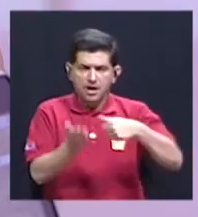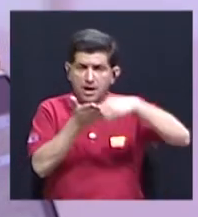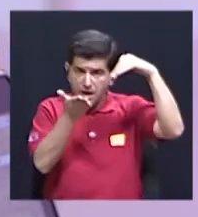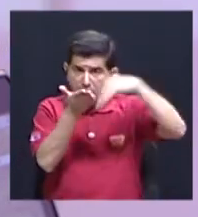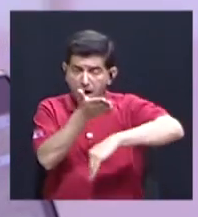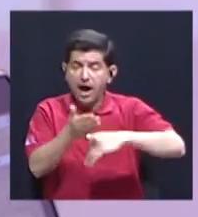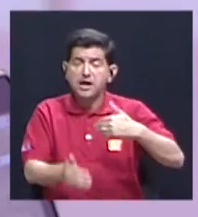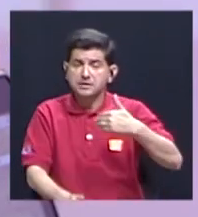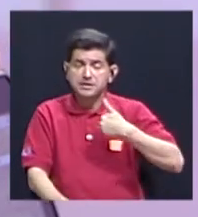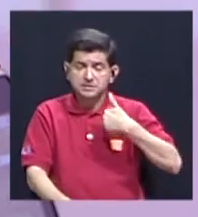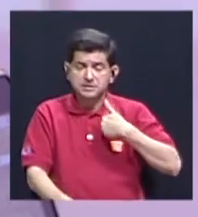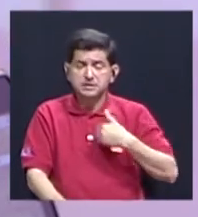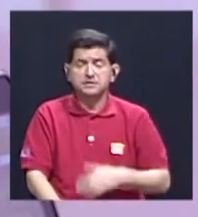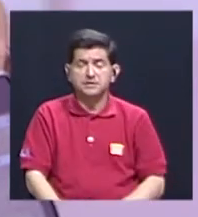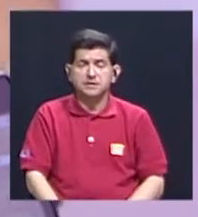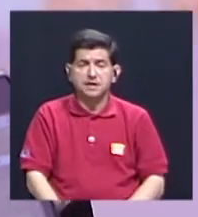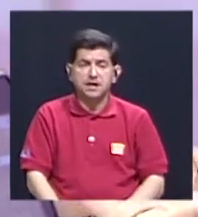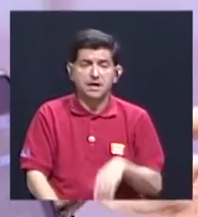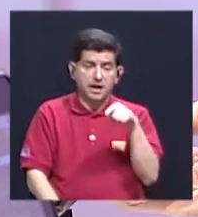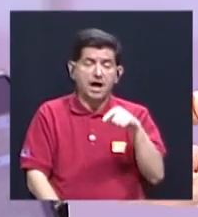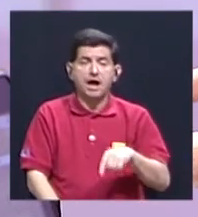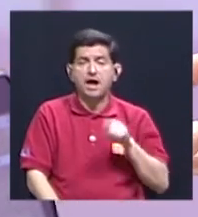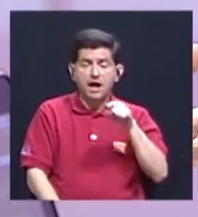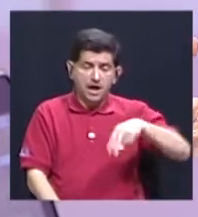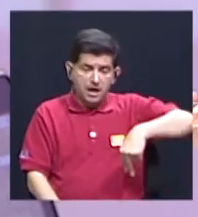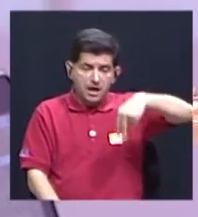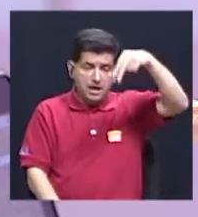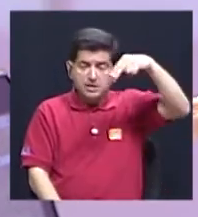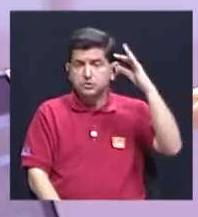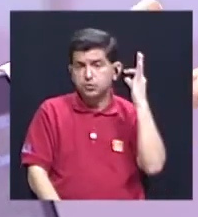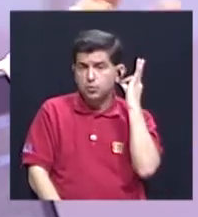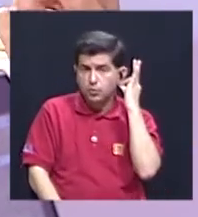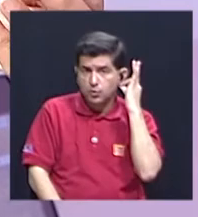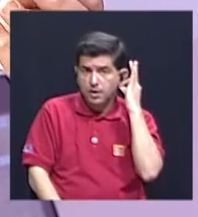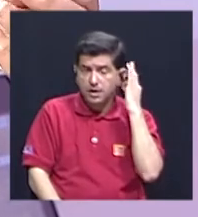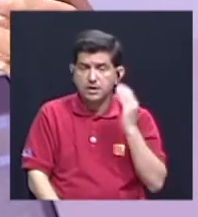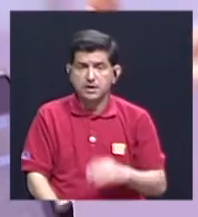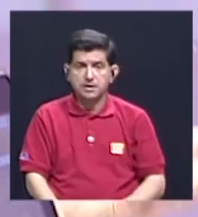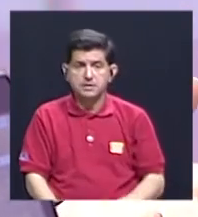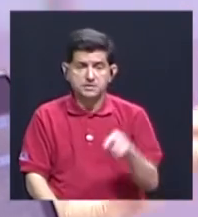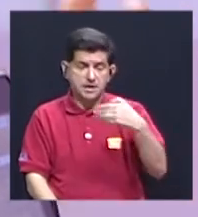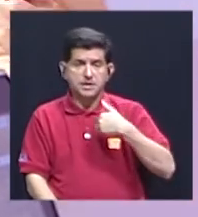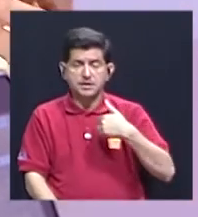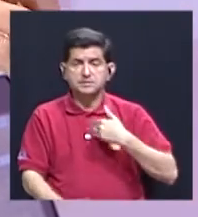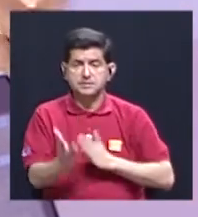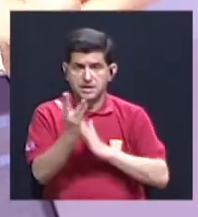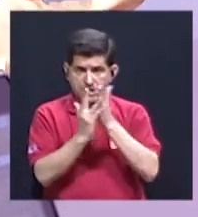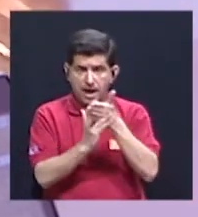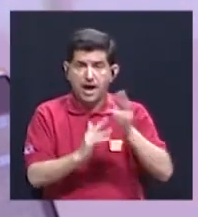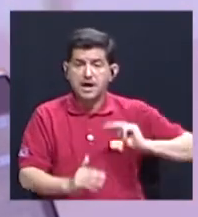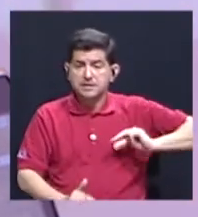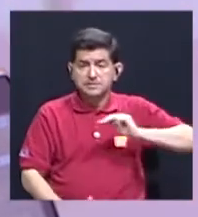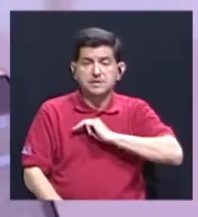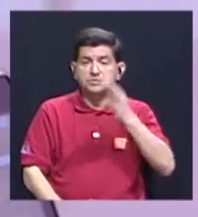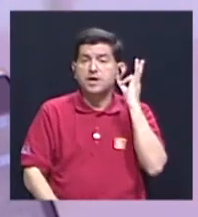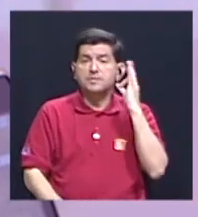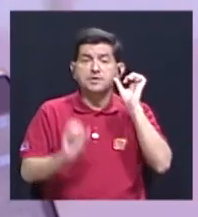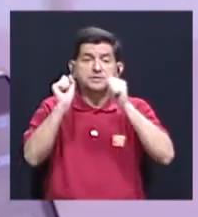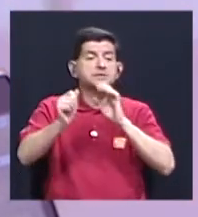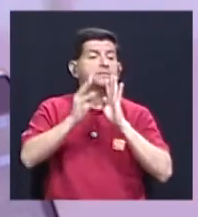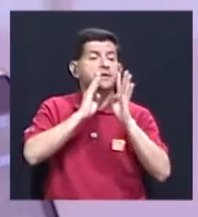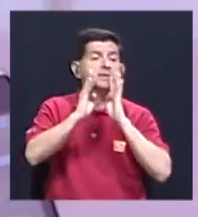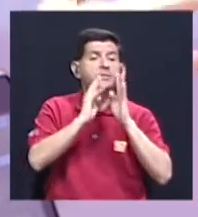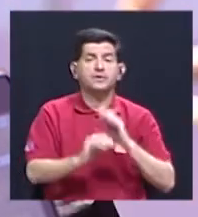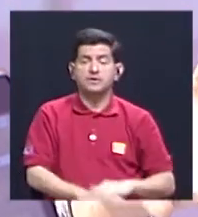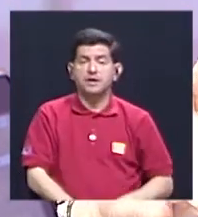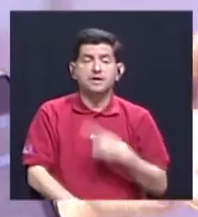que he recibido, me he encontrado en el ascensor a mujeres que donde tienen acceso a la ministra, están cerca, me dicen,